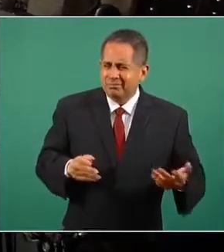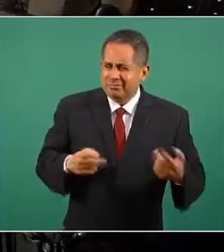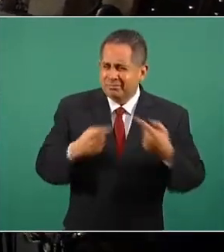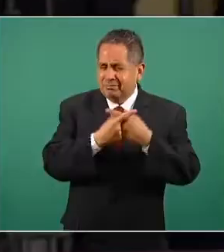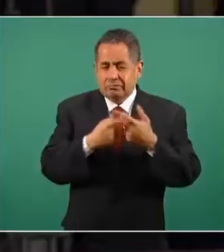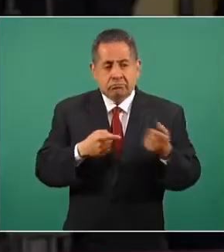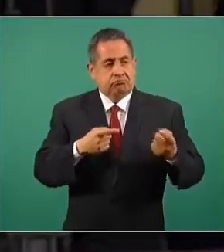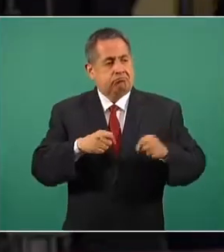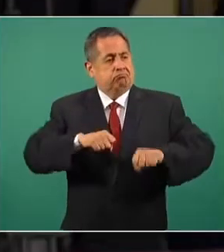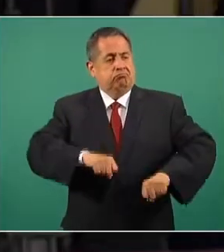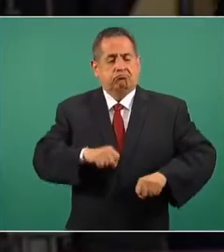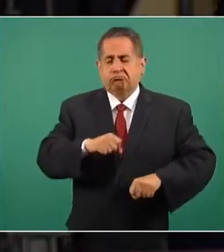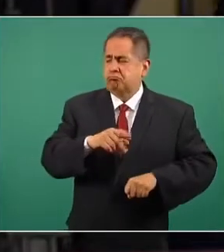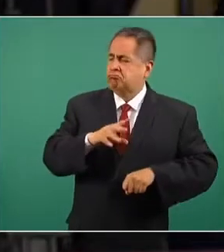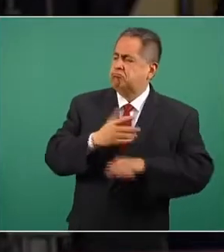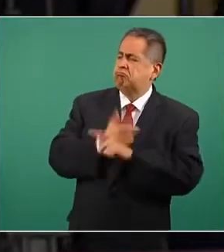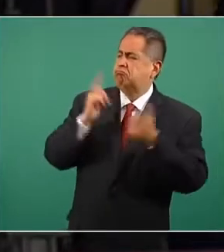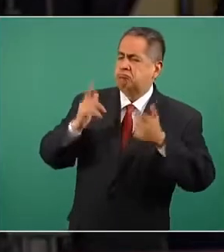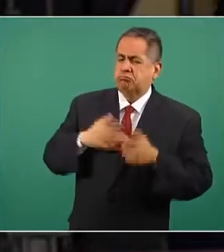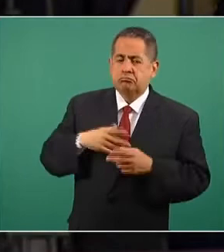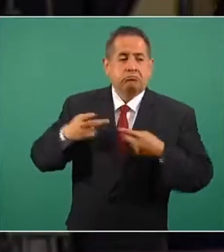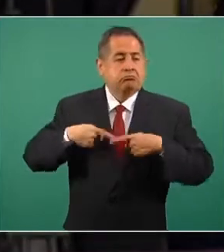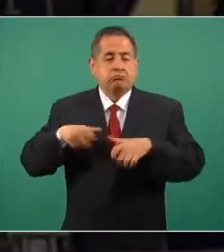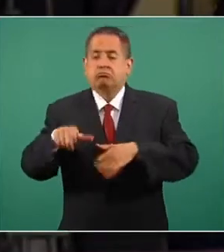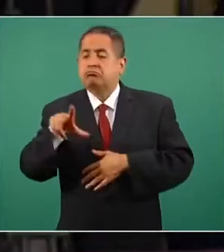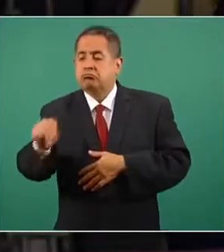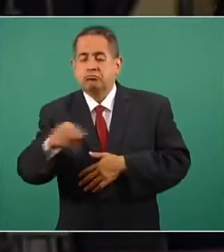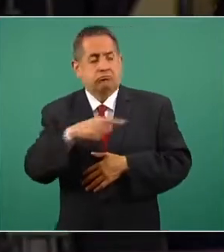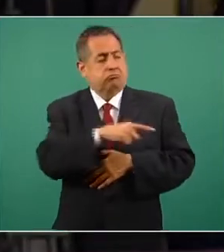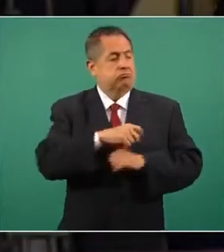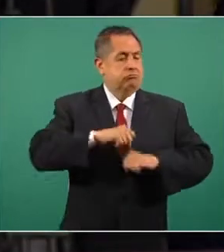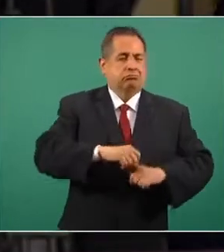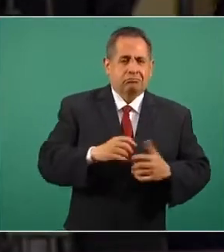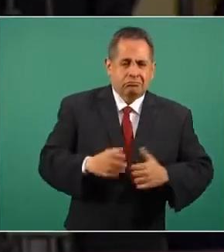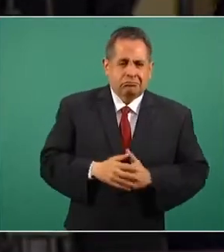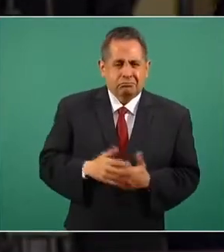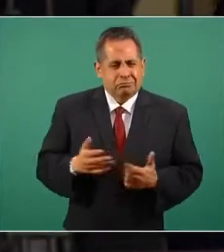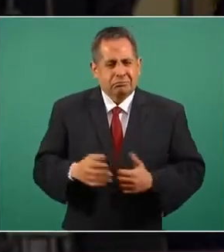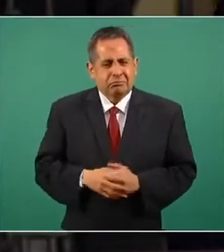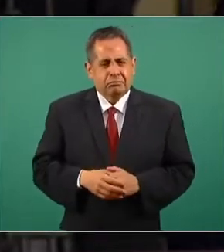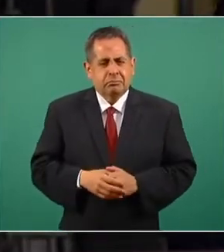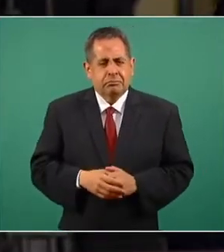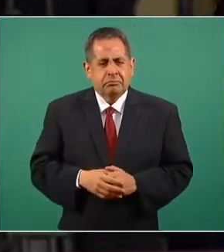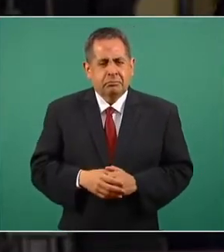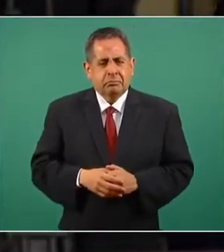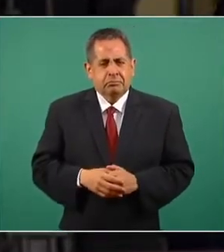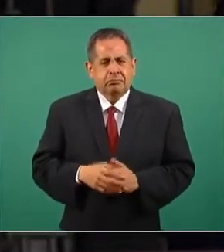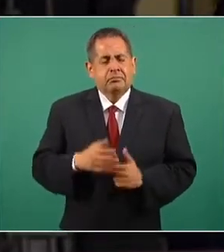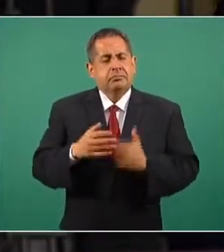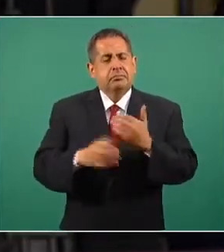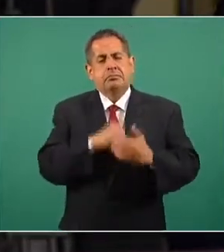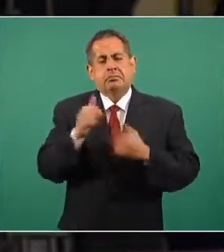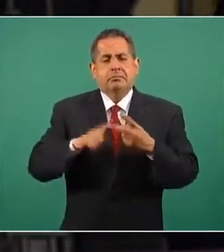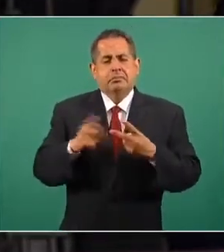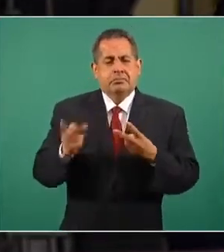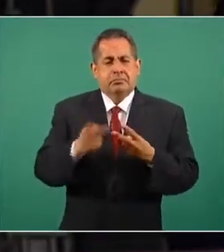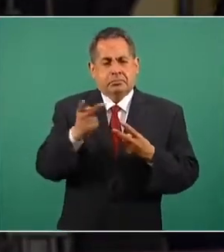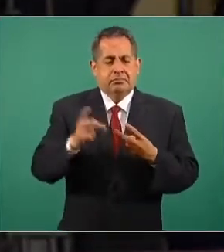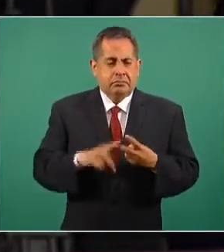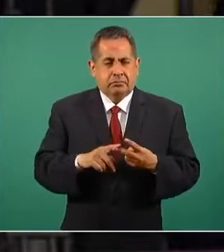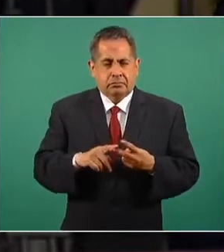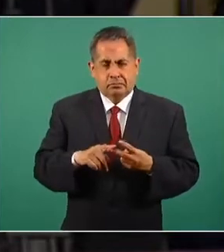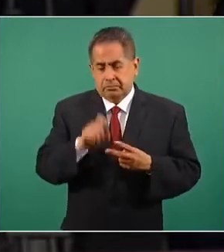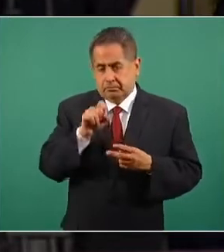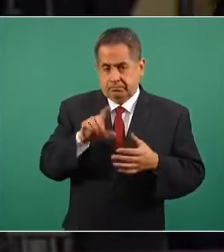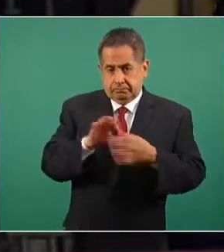poderoso tiene permiso y el pueblo no. Señora, y la otra pregunta para usted, porque